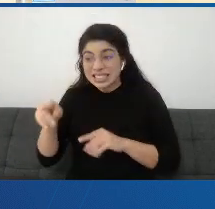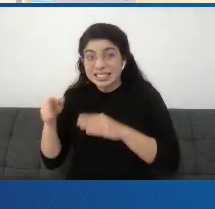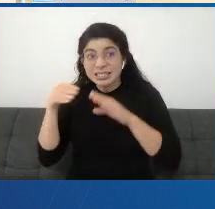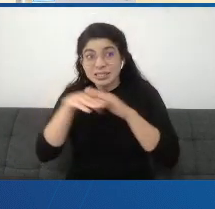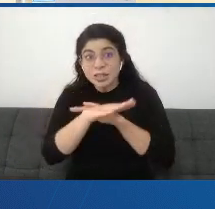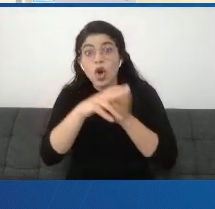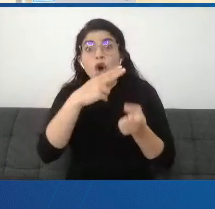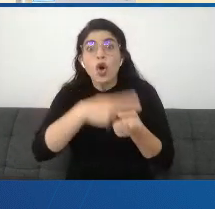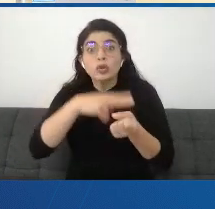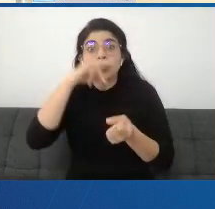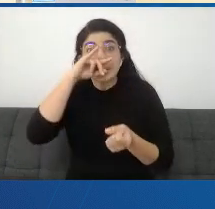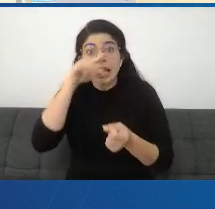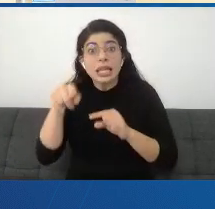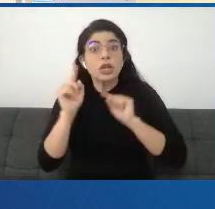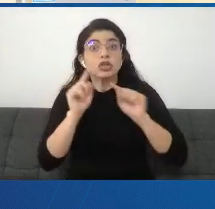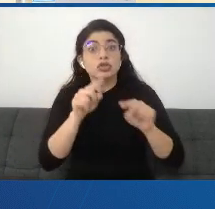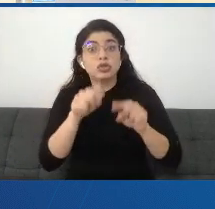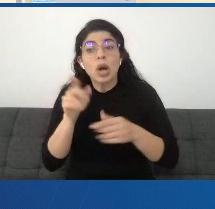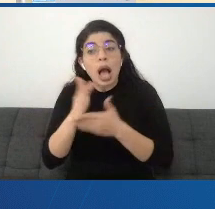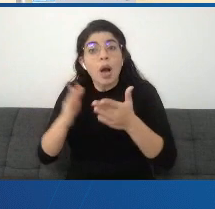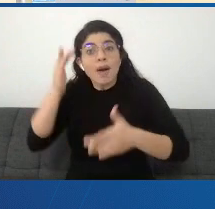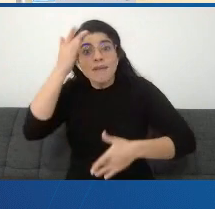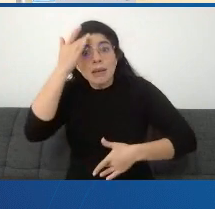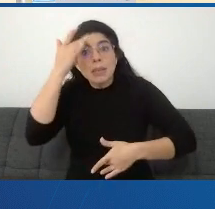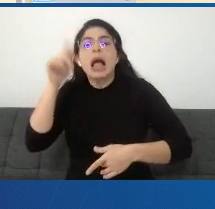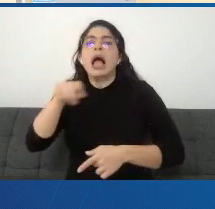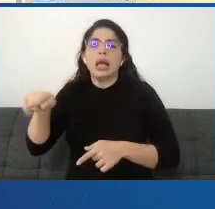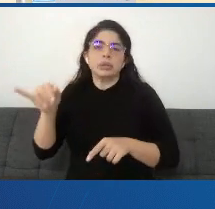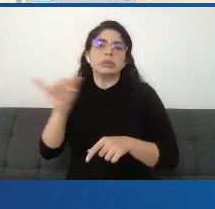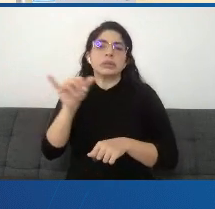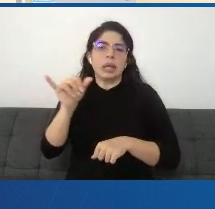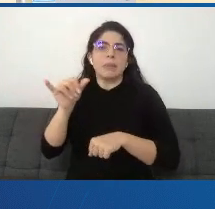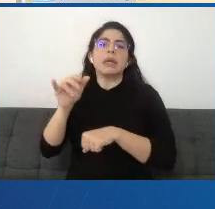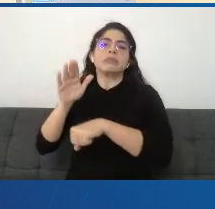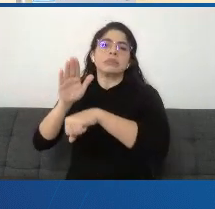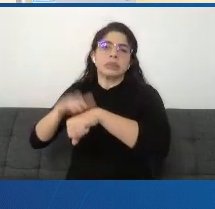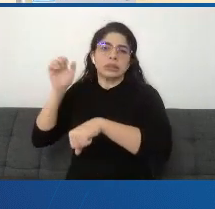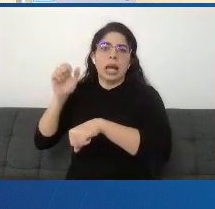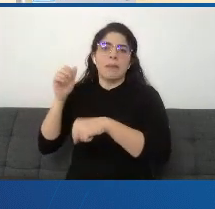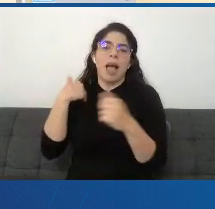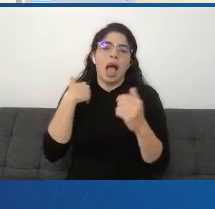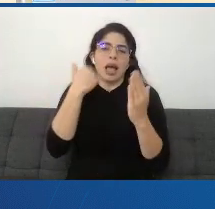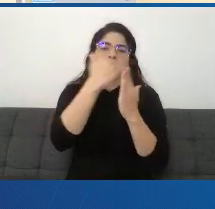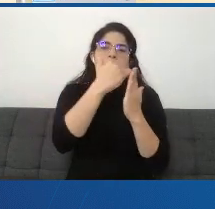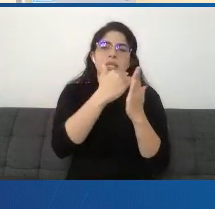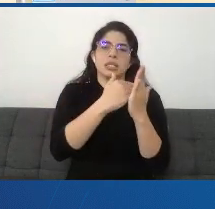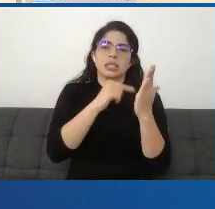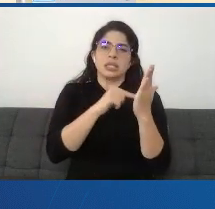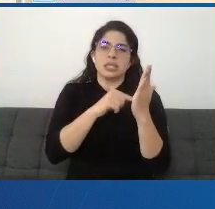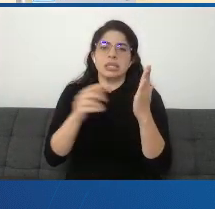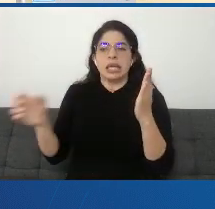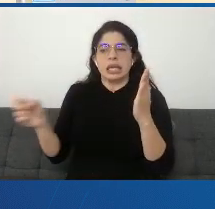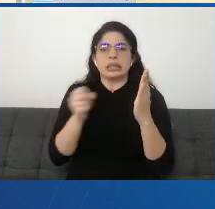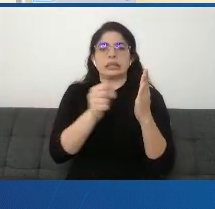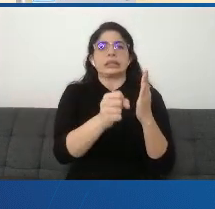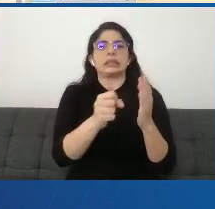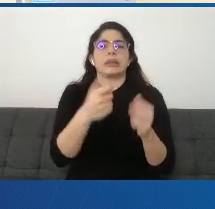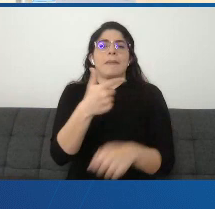hospital de niños. Entonces, a estos se les va a llamar específicamente contra el Estado para, pues, para protegerlos de primero.